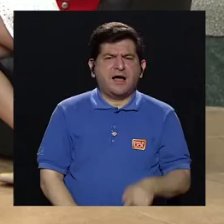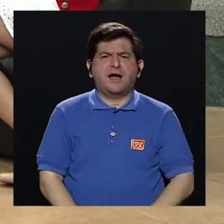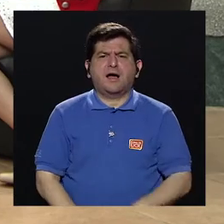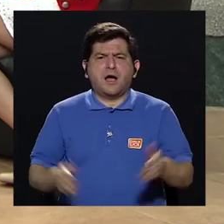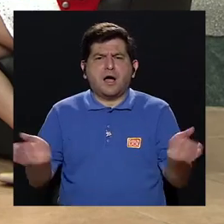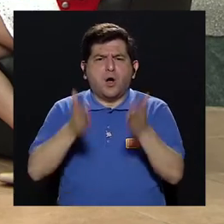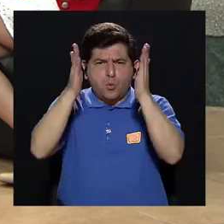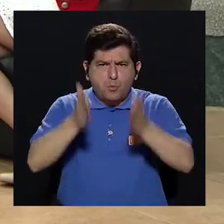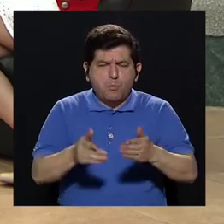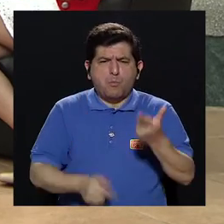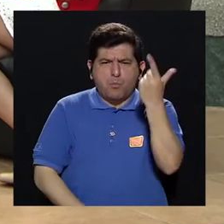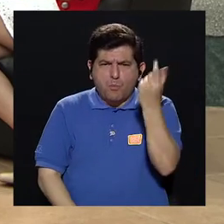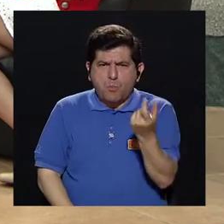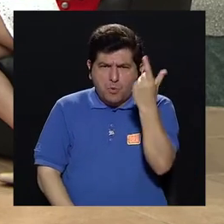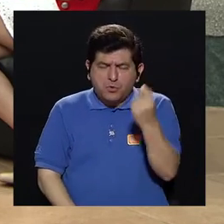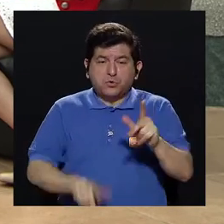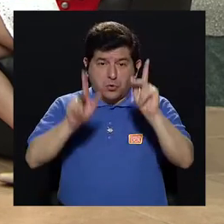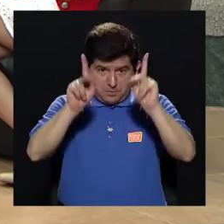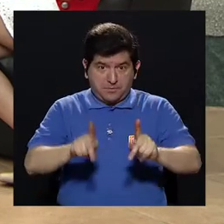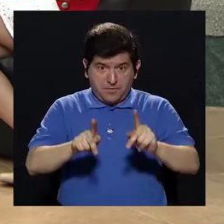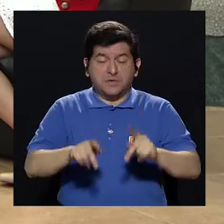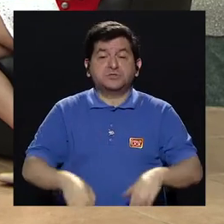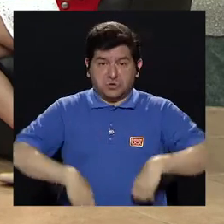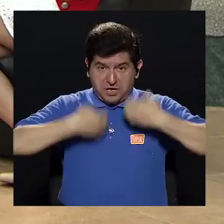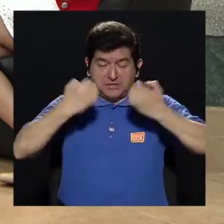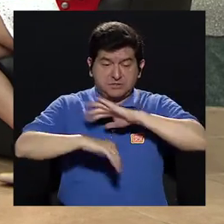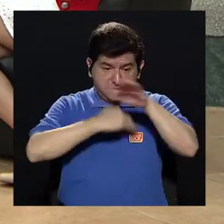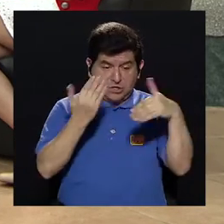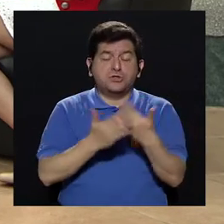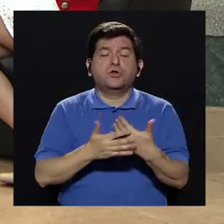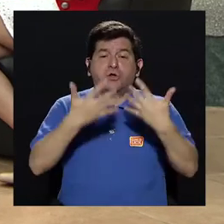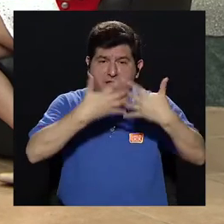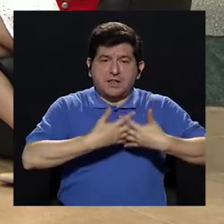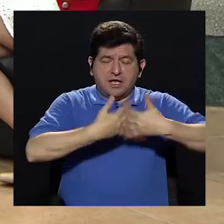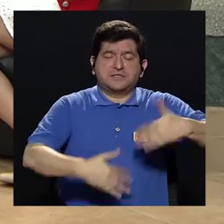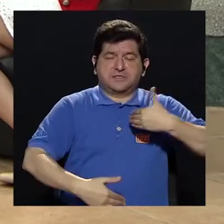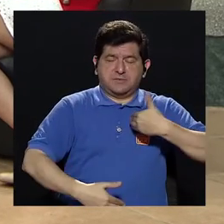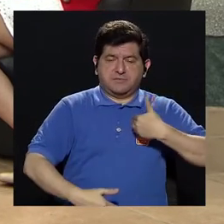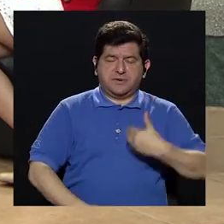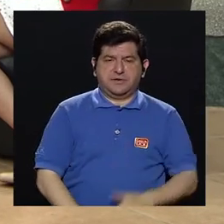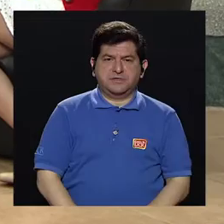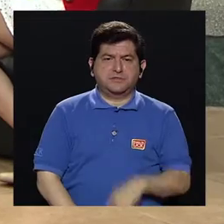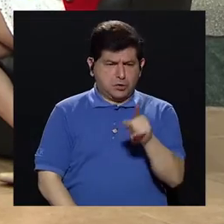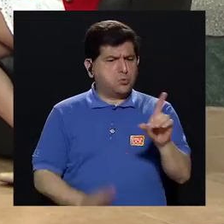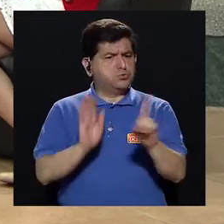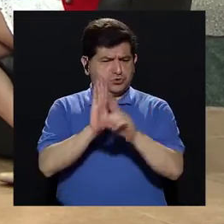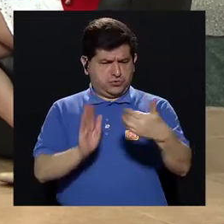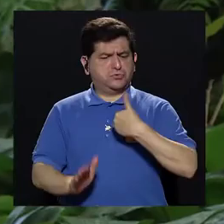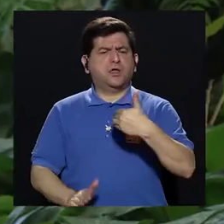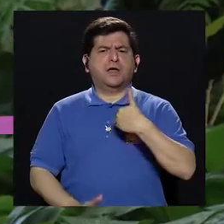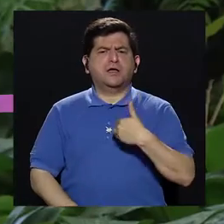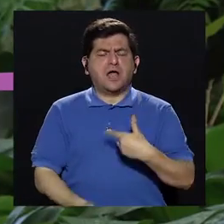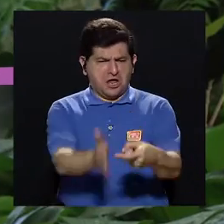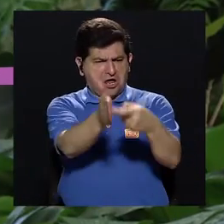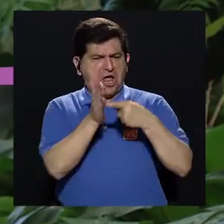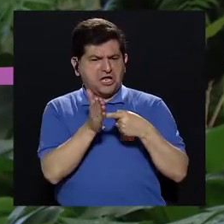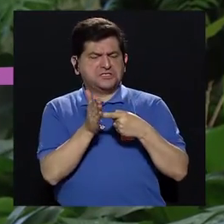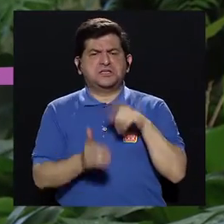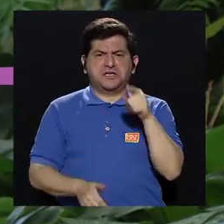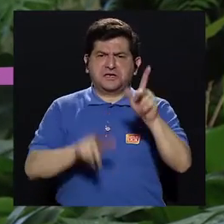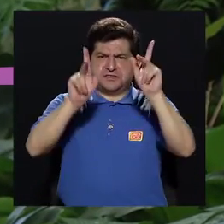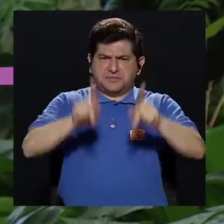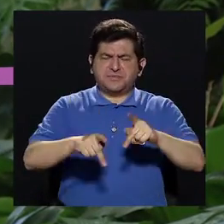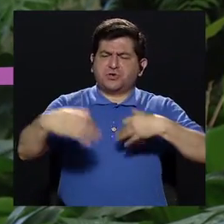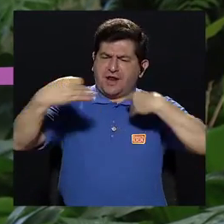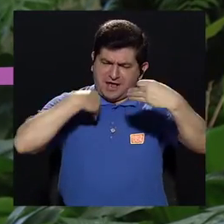promotor de pensiones, es una figura que existe, todas las operadoras tienen, usted está en todo el derecho de exigirle a su